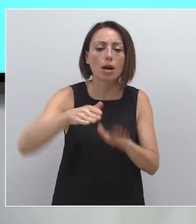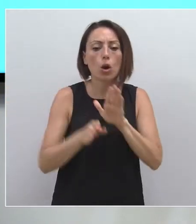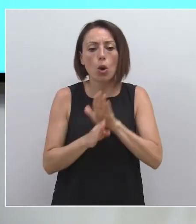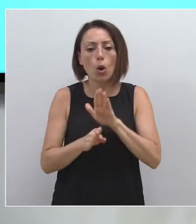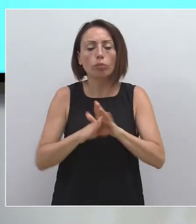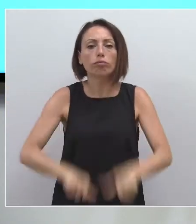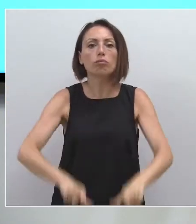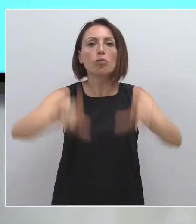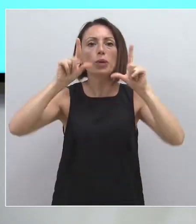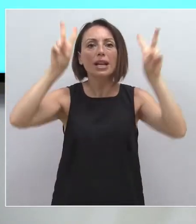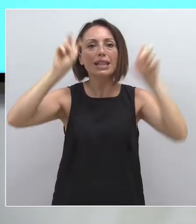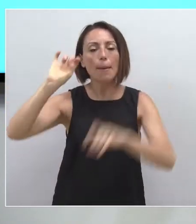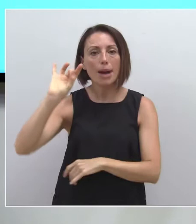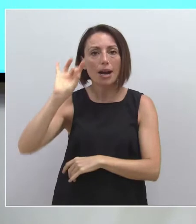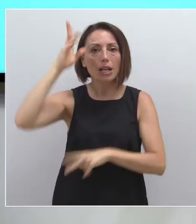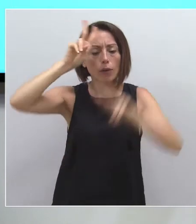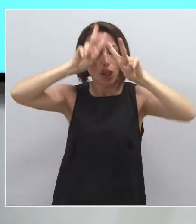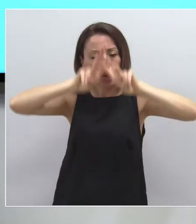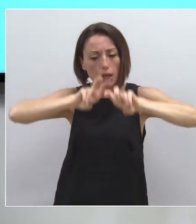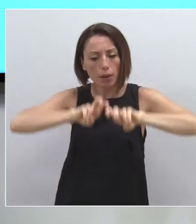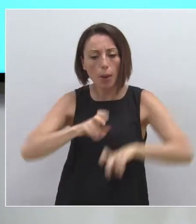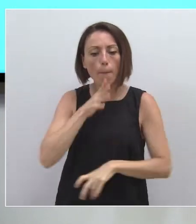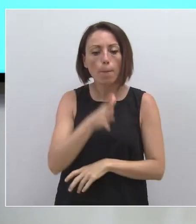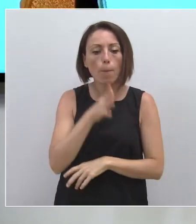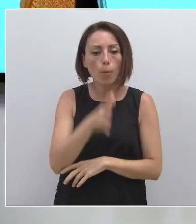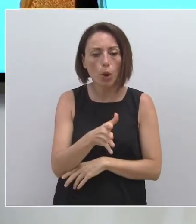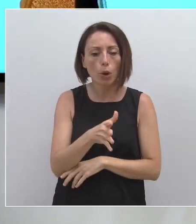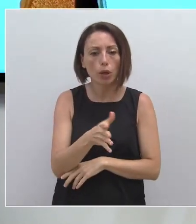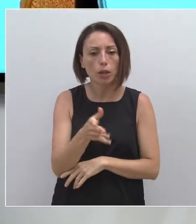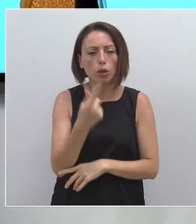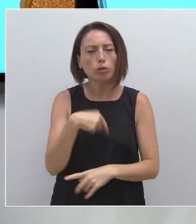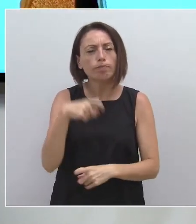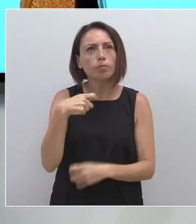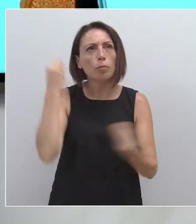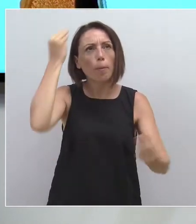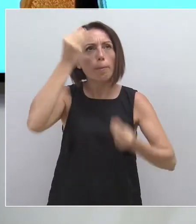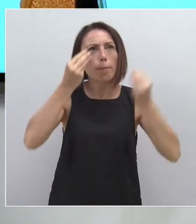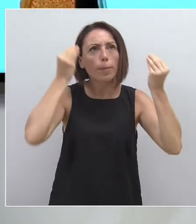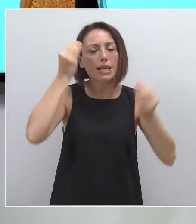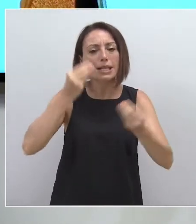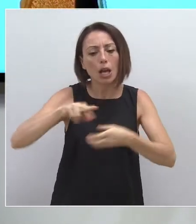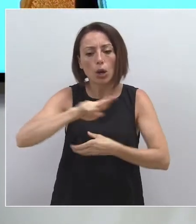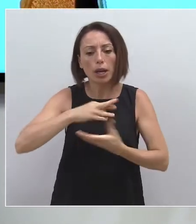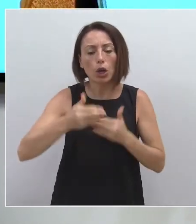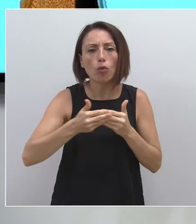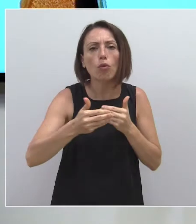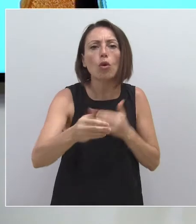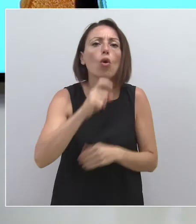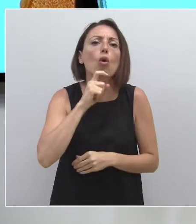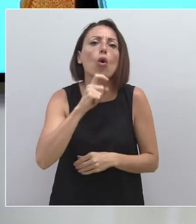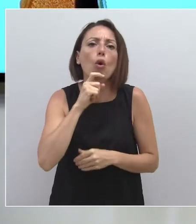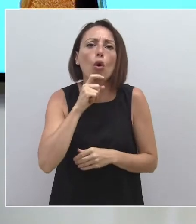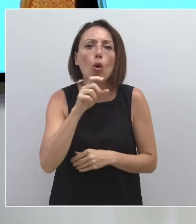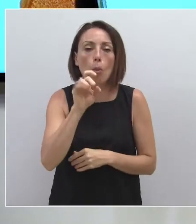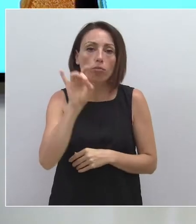al frente de la innovación y la investigación. Y para ello nos hemos preguntado qué región queremos a largo plazo, dentro de